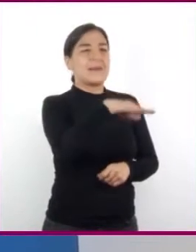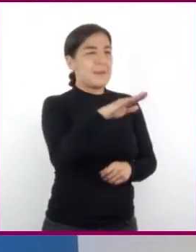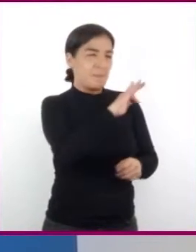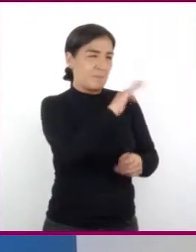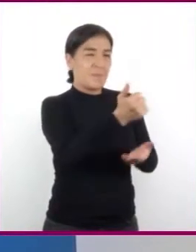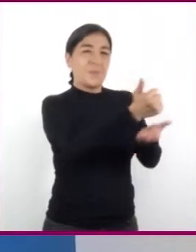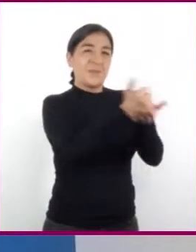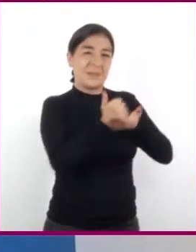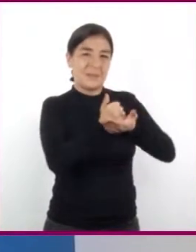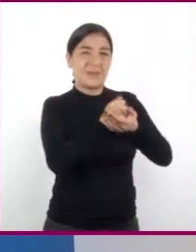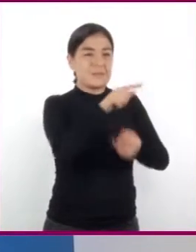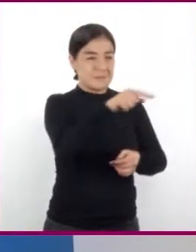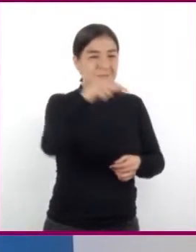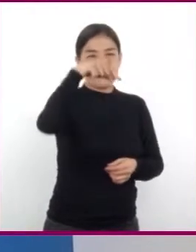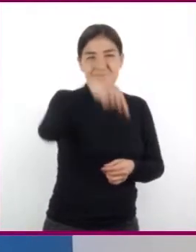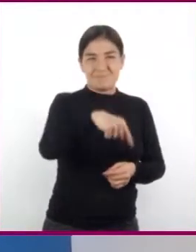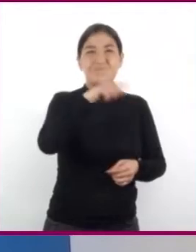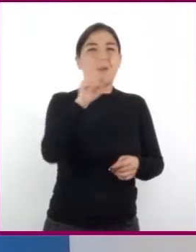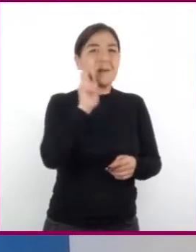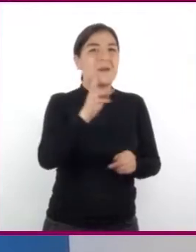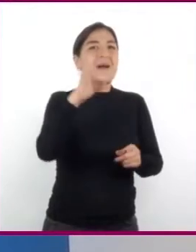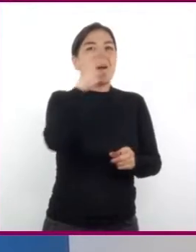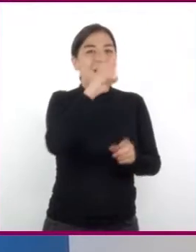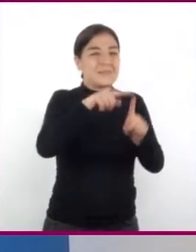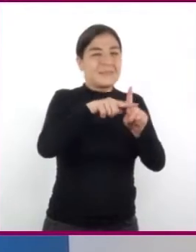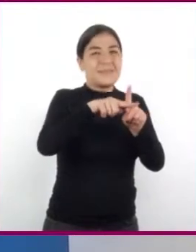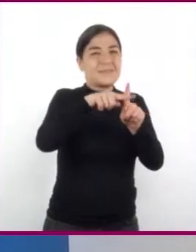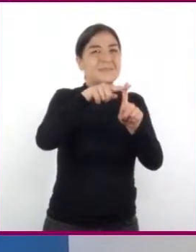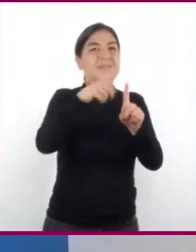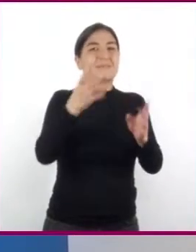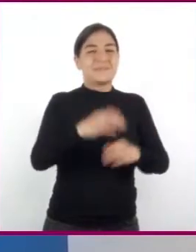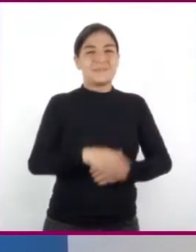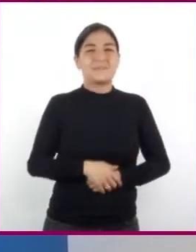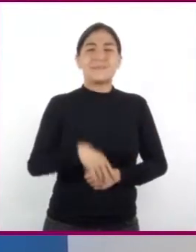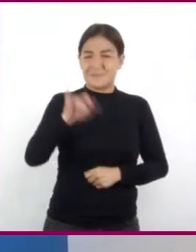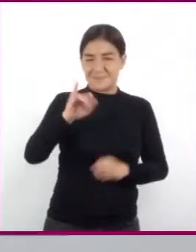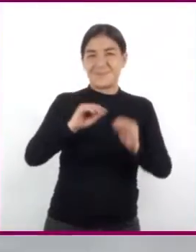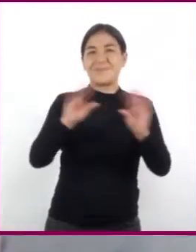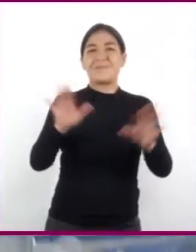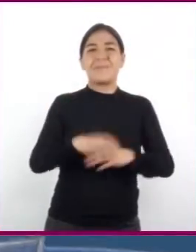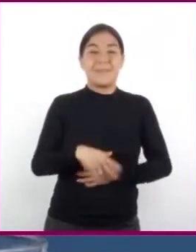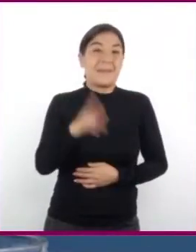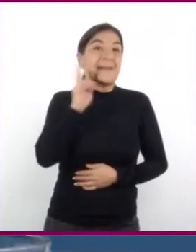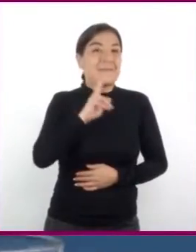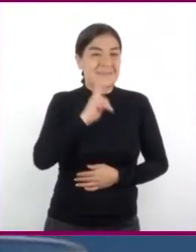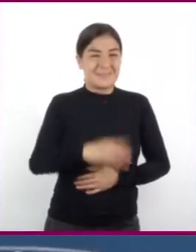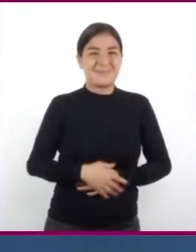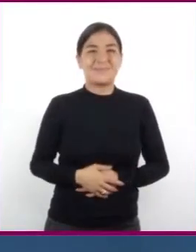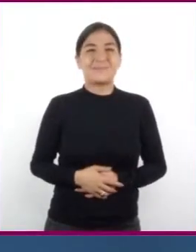ayudarme a tomar la temperatura? Por supuesto. Vamos a ver.